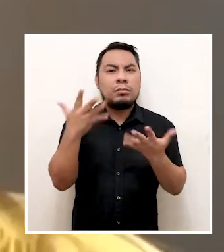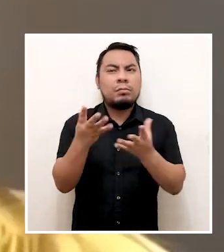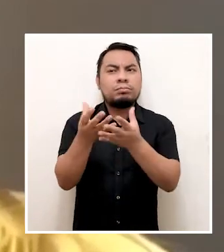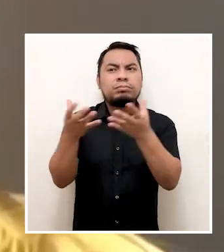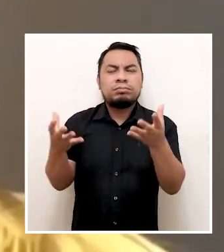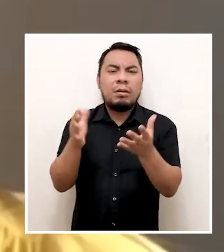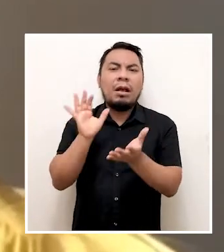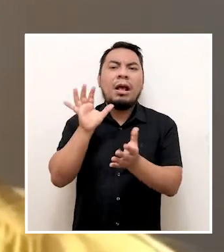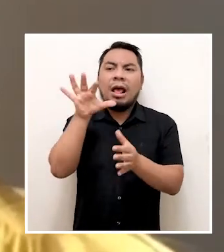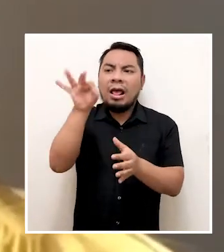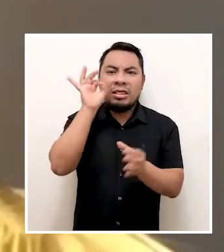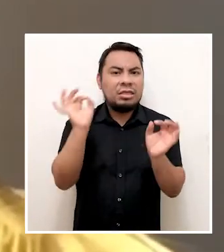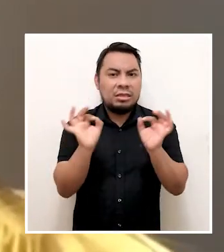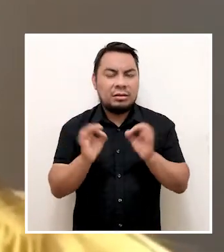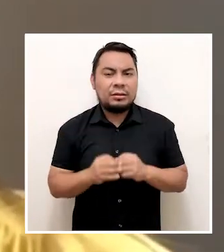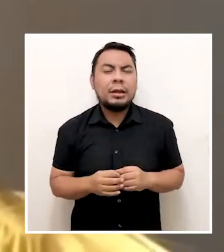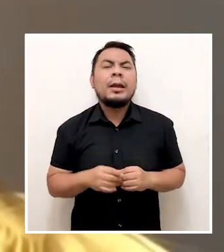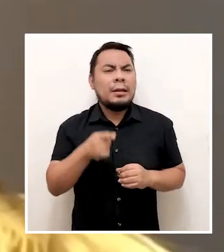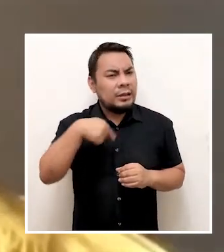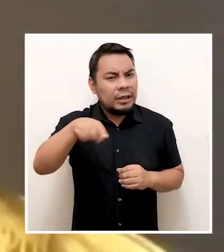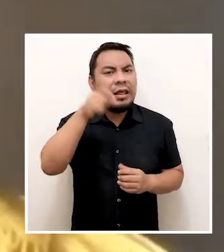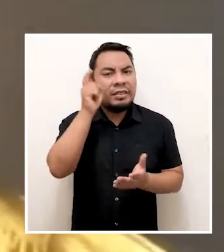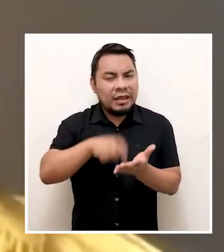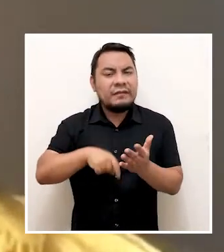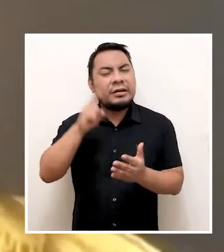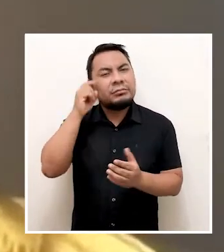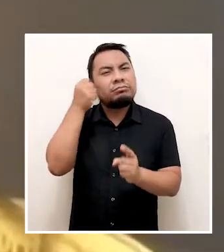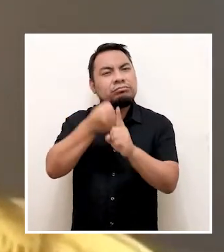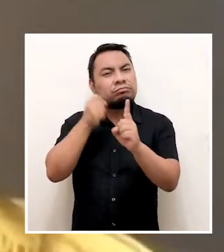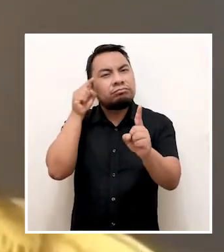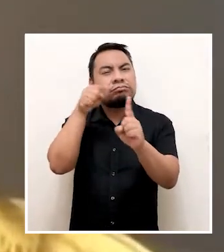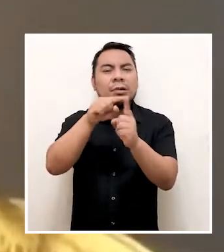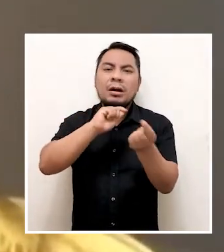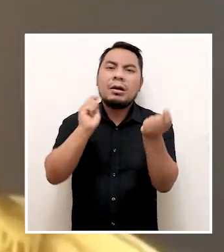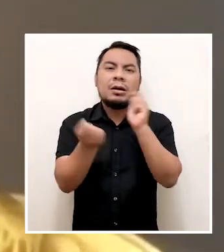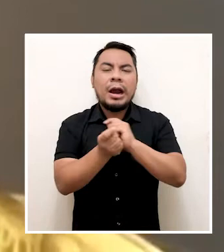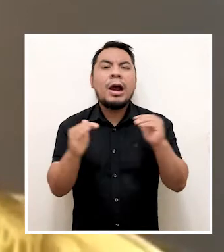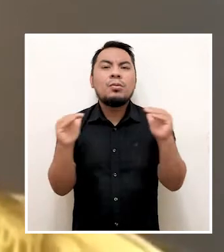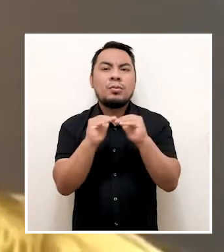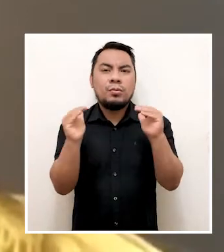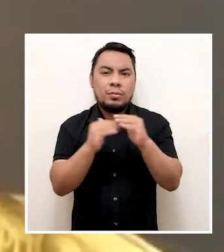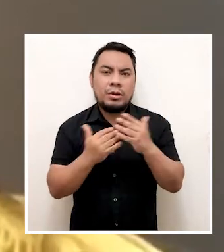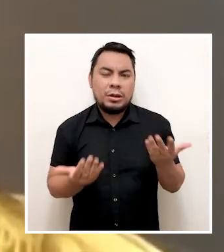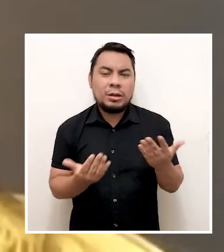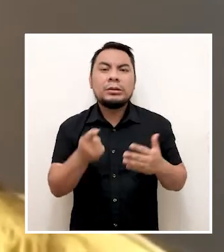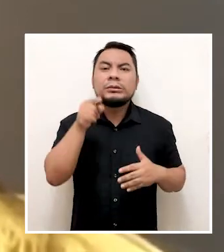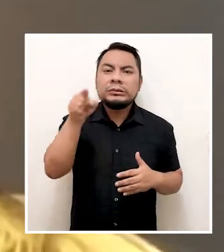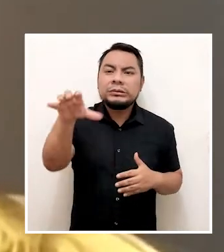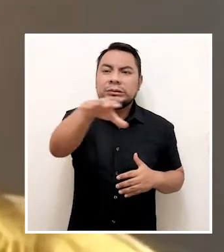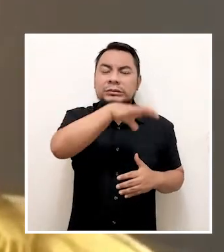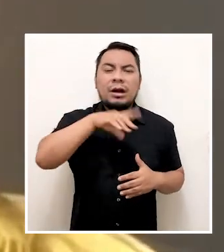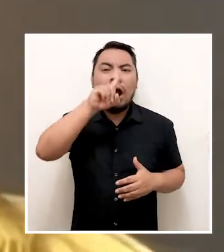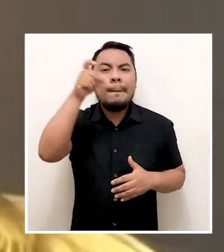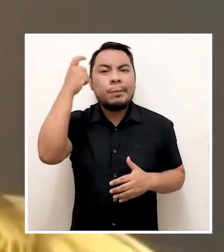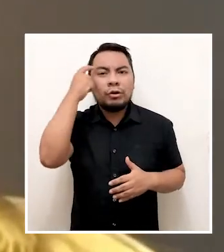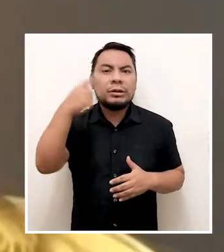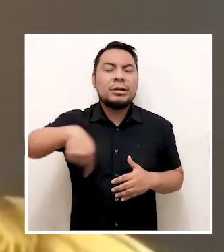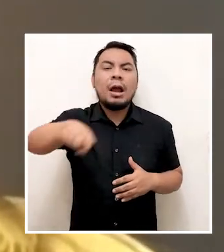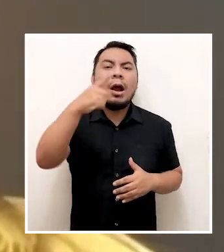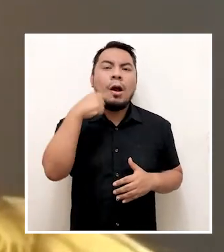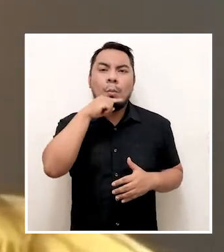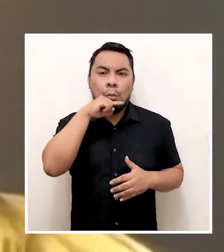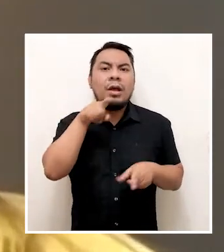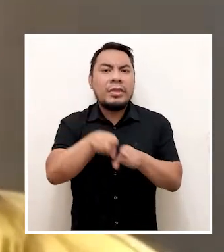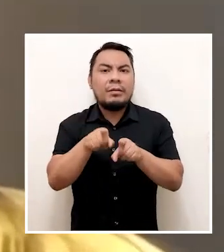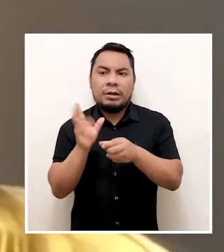esfera política, sino también implica todo un desafío de la igualdad, desafío en democratizar en nuestros sistemas